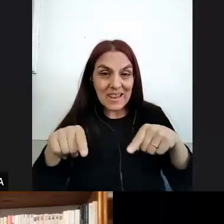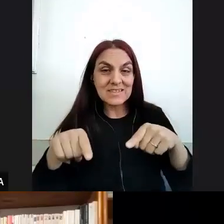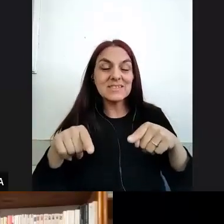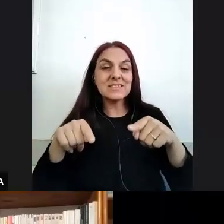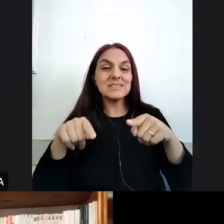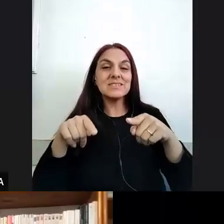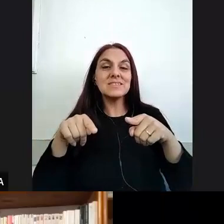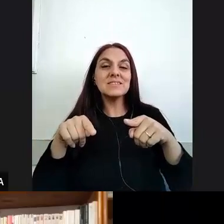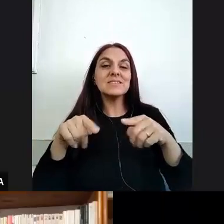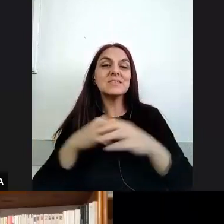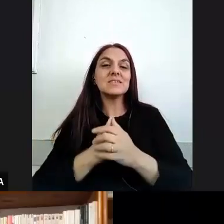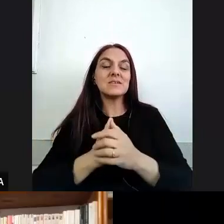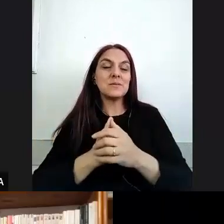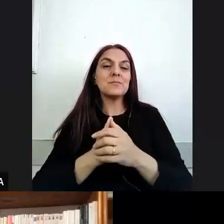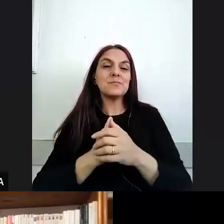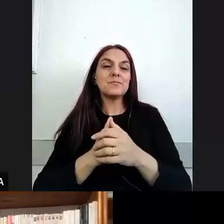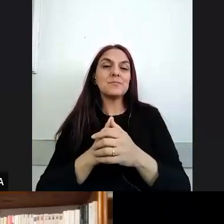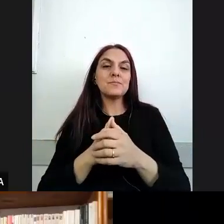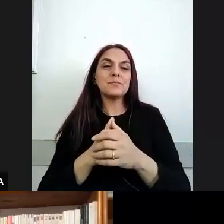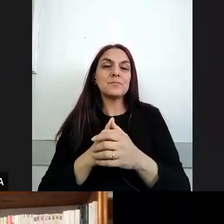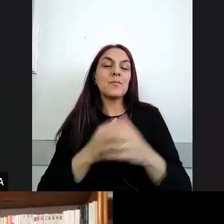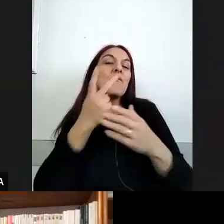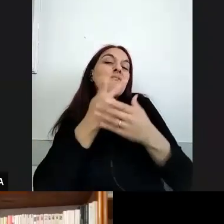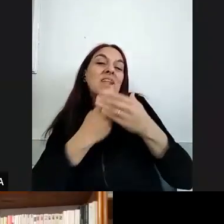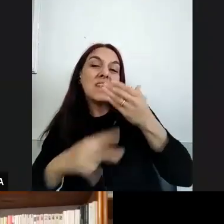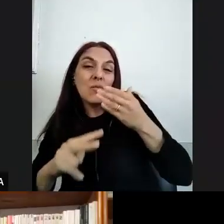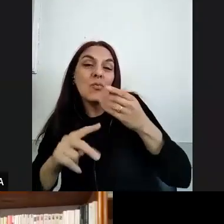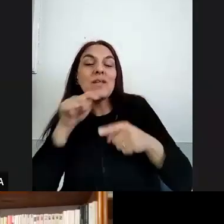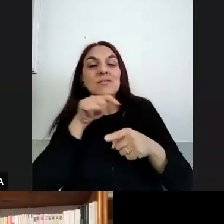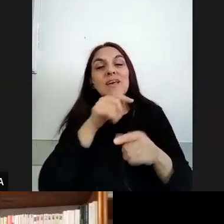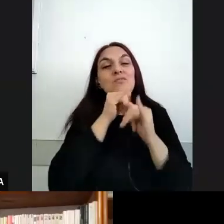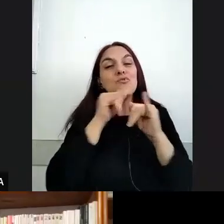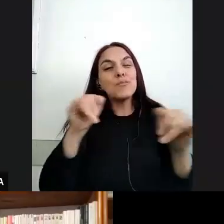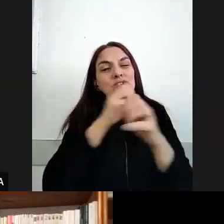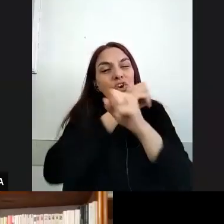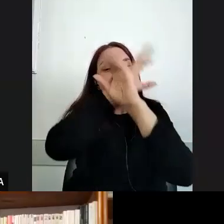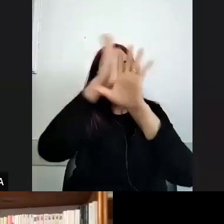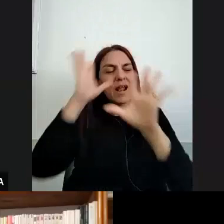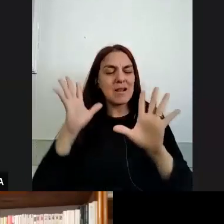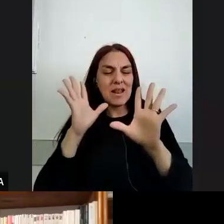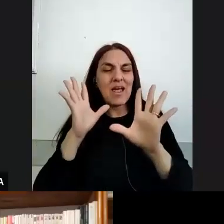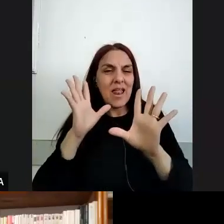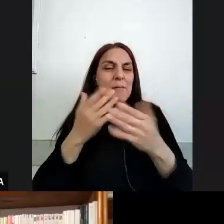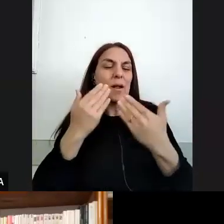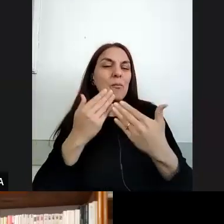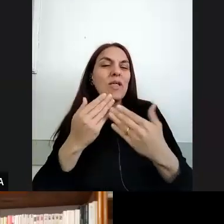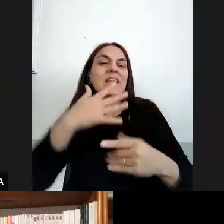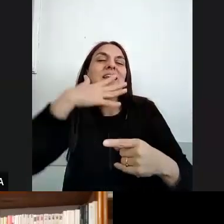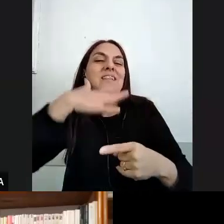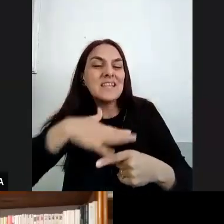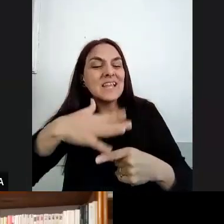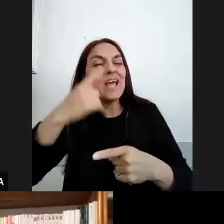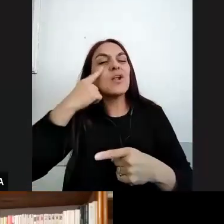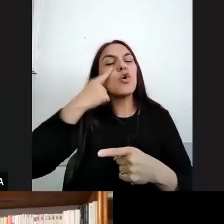un soporte y un apoyo bilingüe con información digamos clave para facilitar y conocer digamos derechos